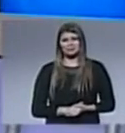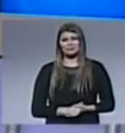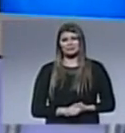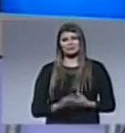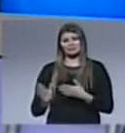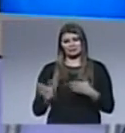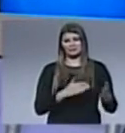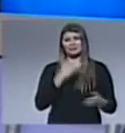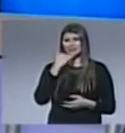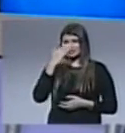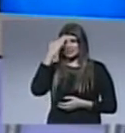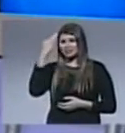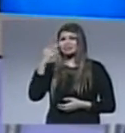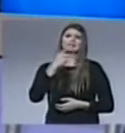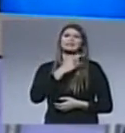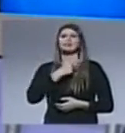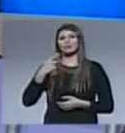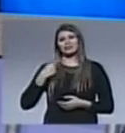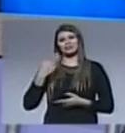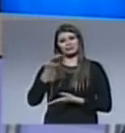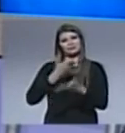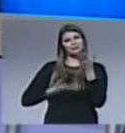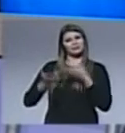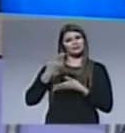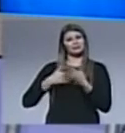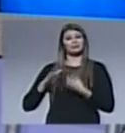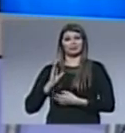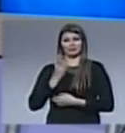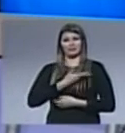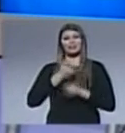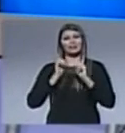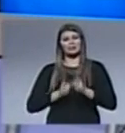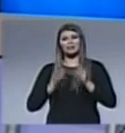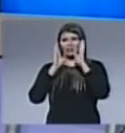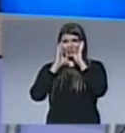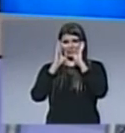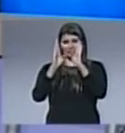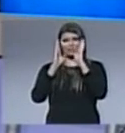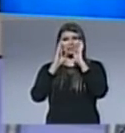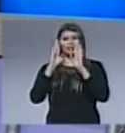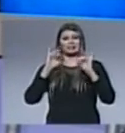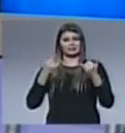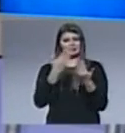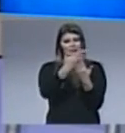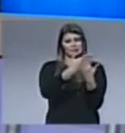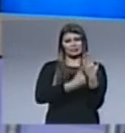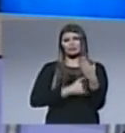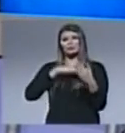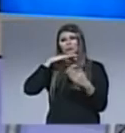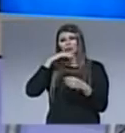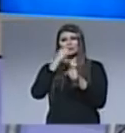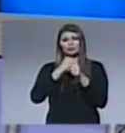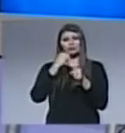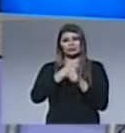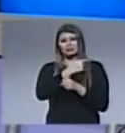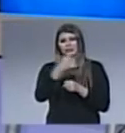muchísimas gracias Pastor Ricardo Friesen por compartir con nosotros y atención porque se viene una agenda bien cargada de actividades de